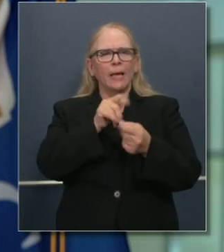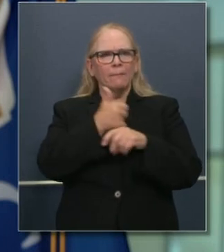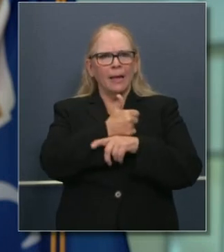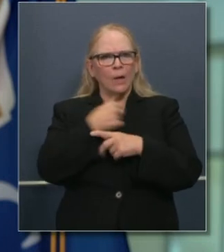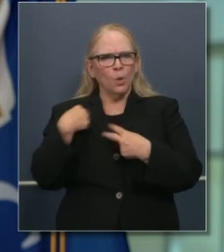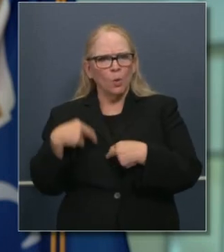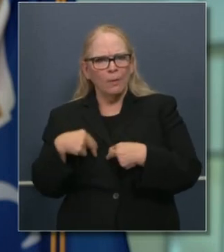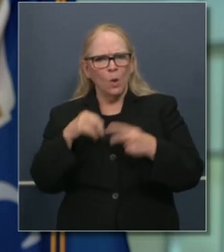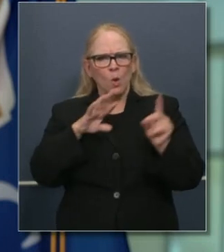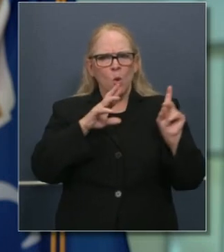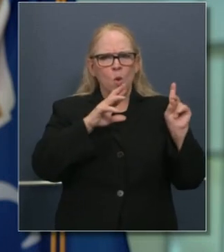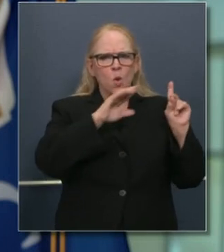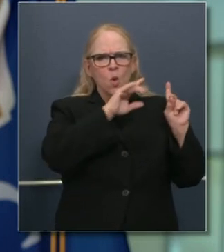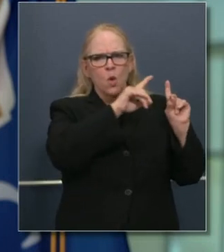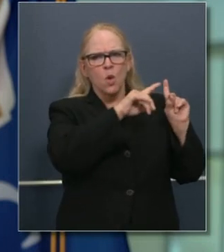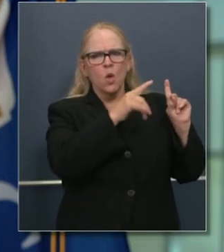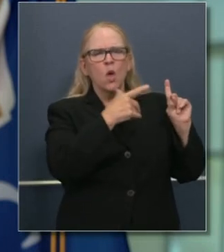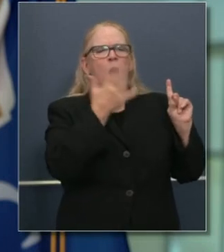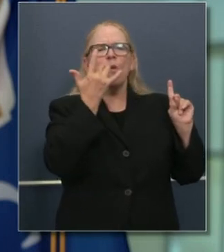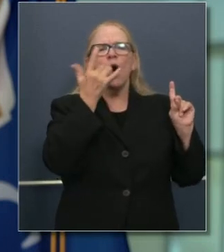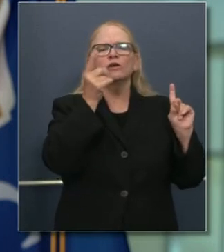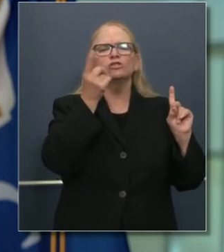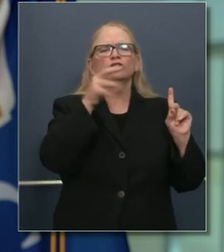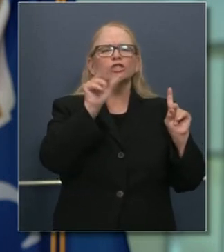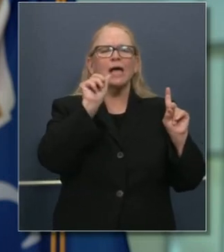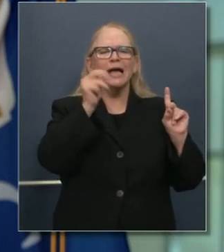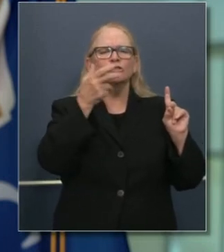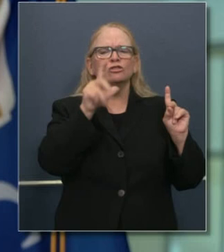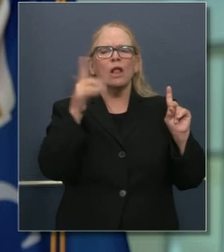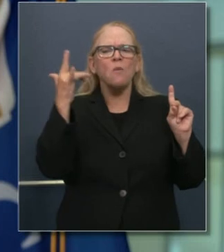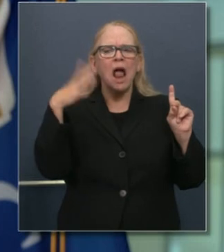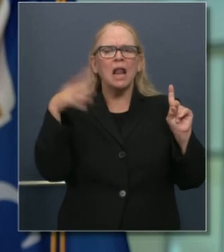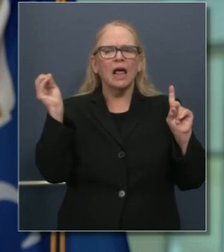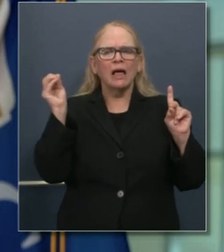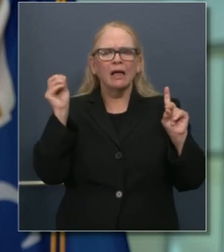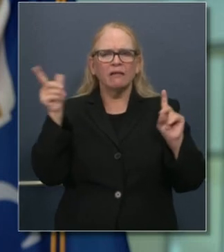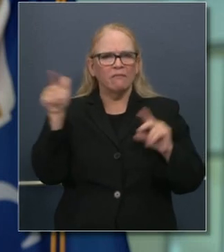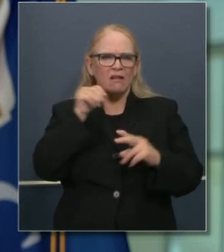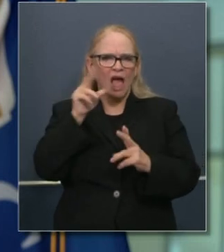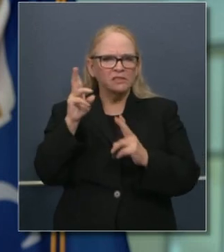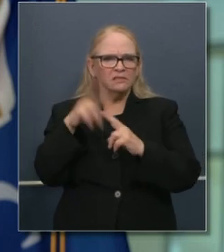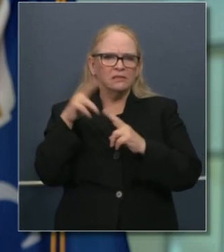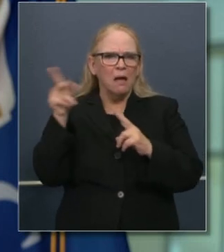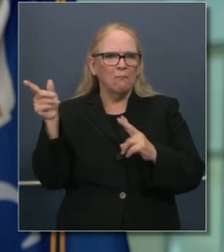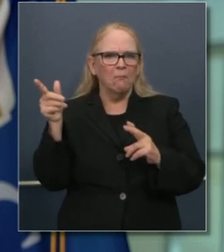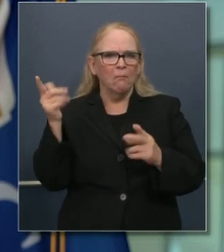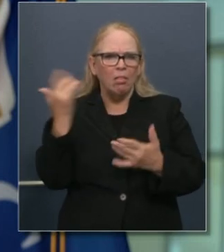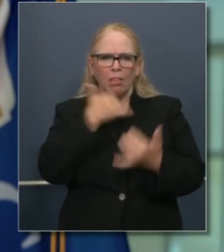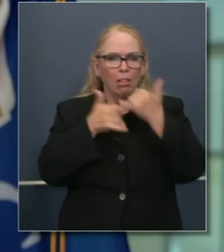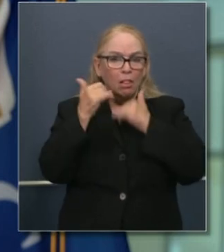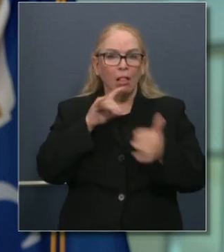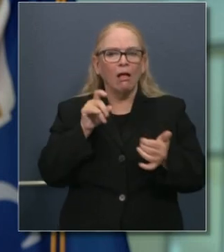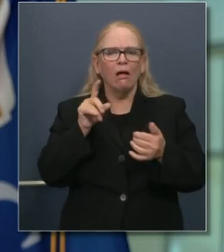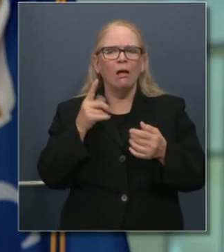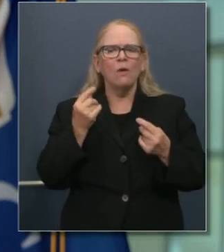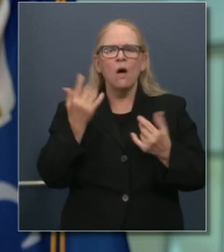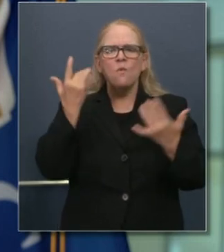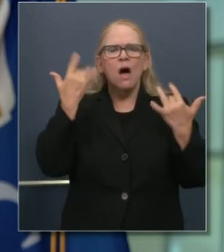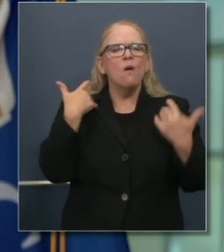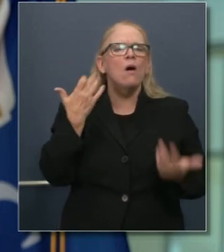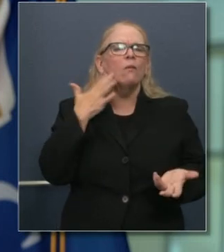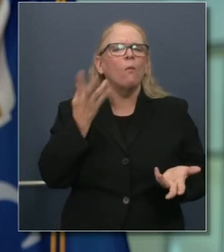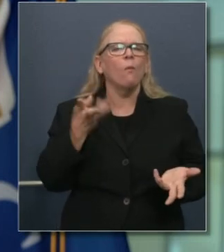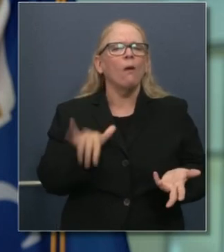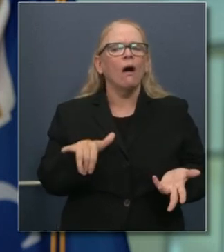Y después querríamos saber un poquito más sobre la partida de la doctora Angel. O sea,